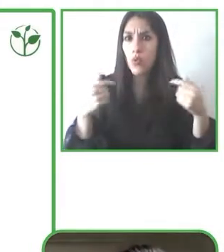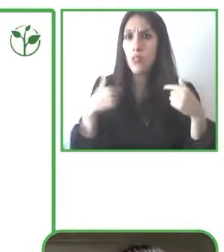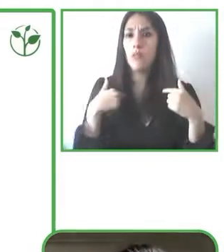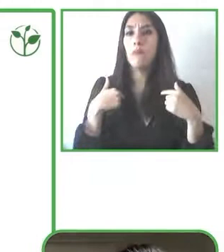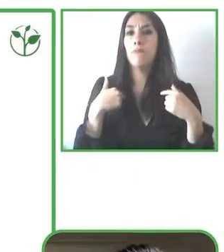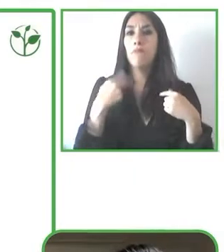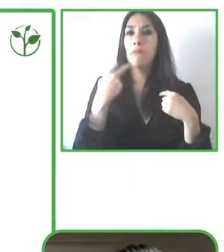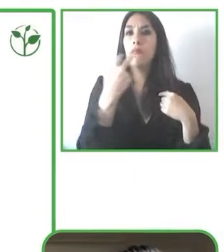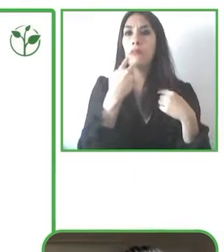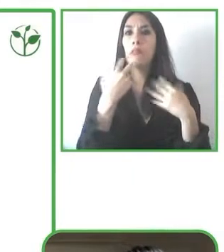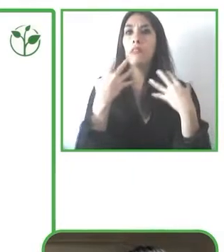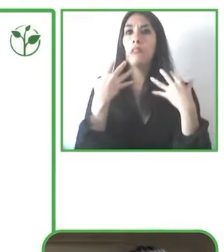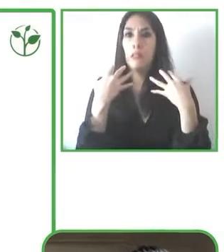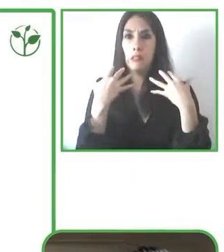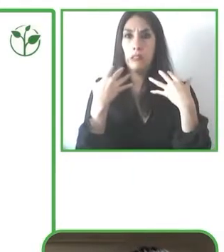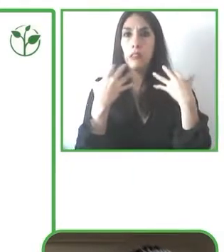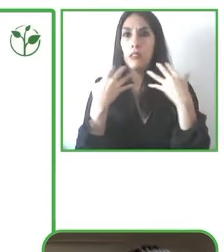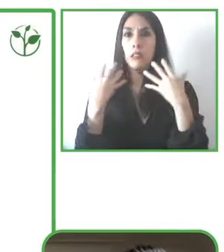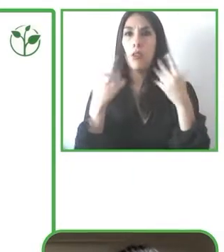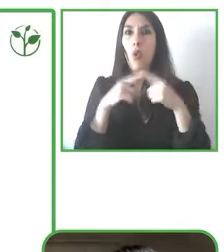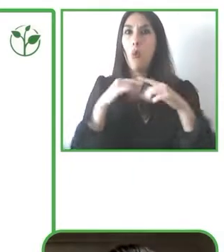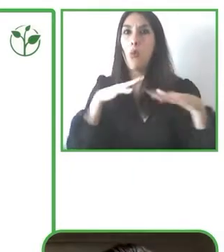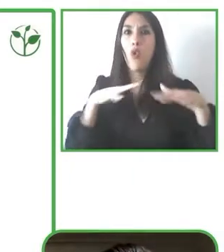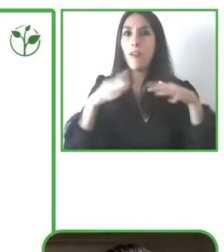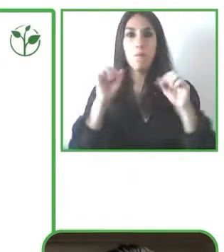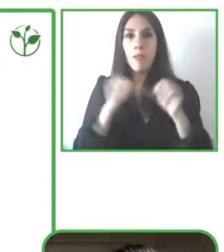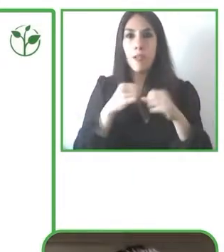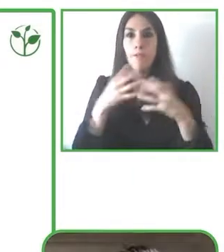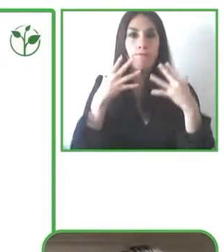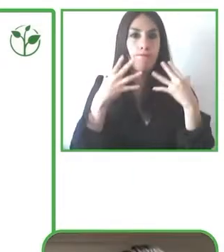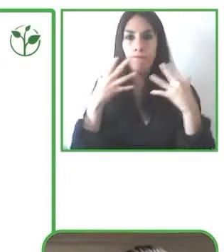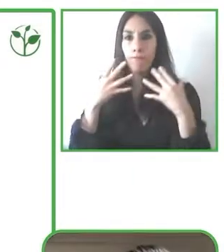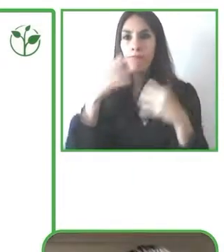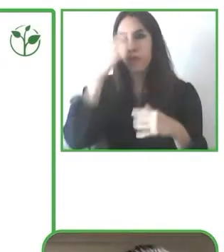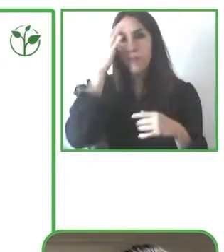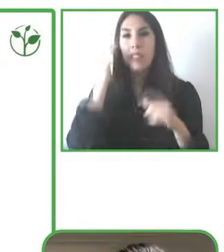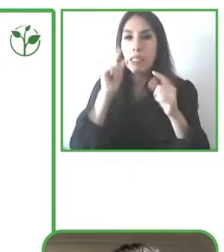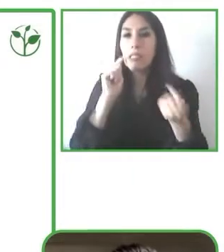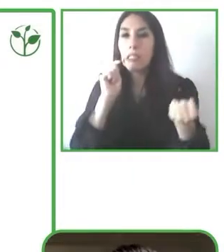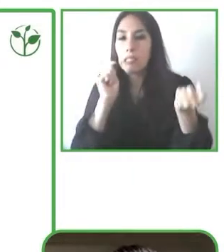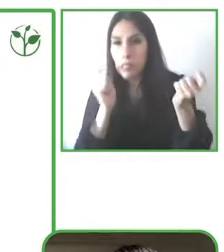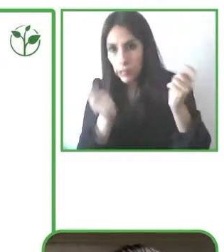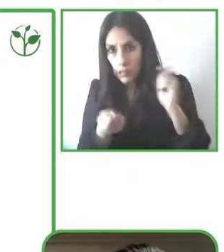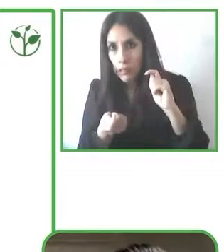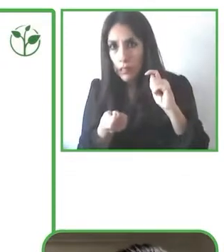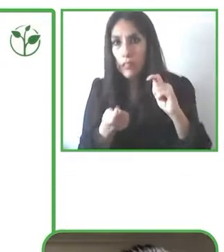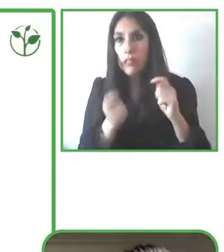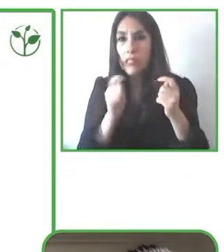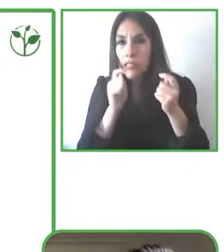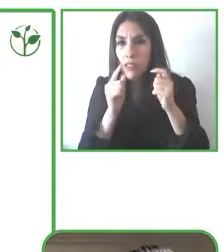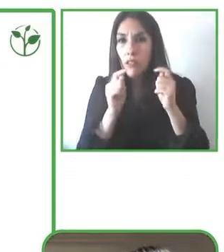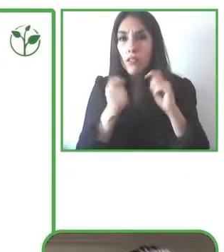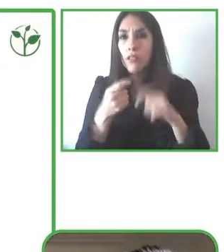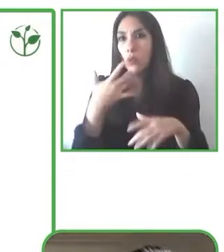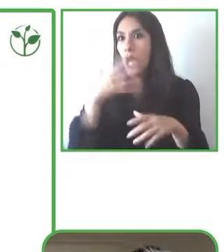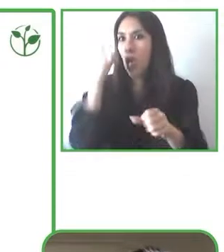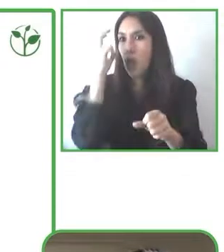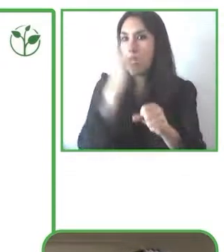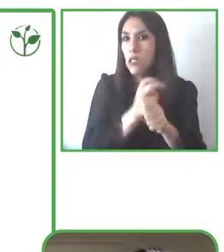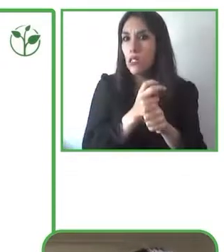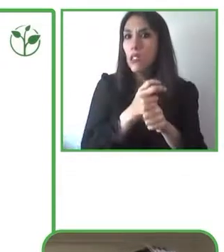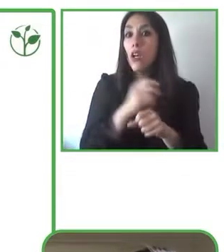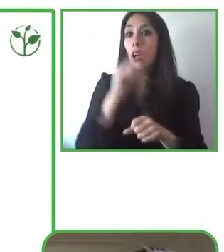estigmatizante y difícil de adaptar porque es muy estático y mecánico, porque cuando se cambia la posición en la silla de ruedas, y eso